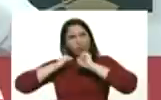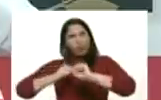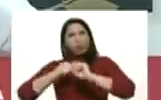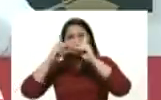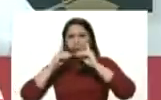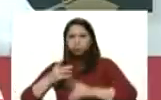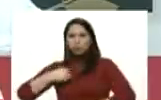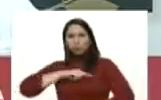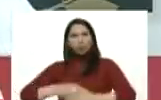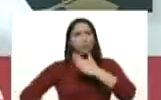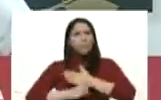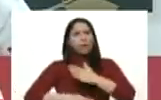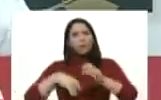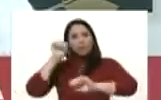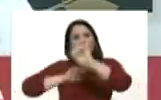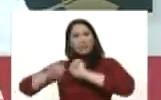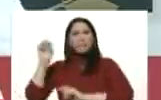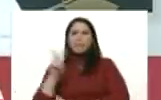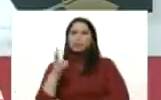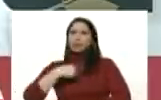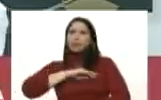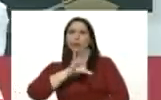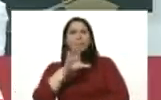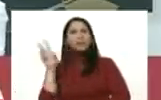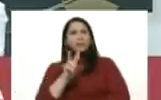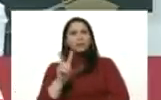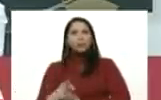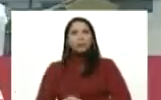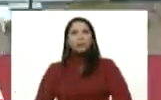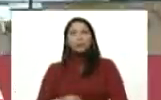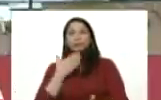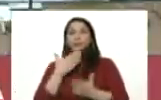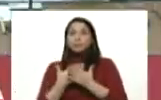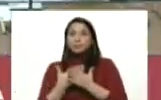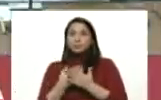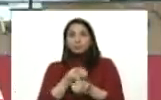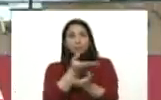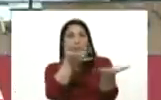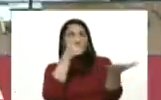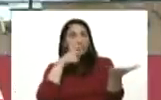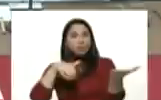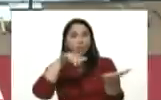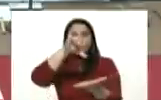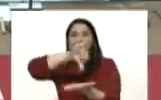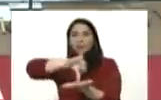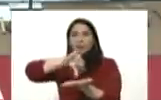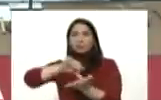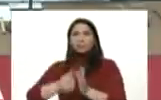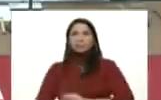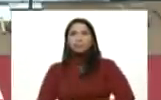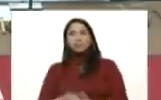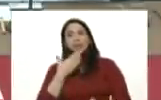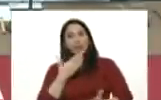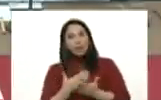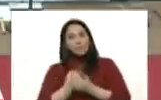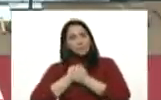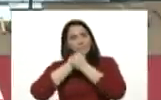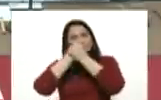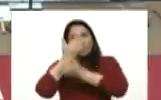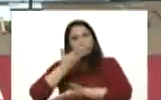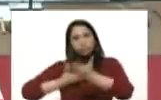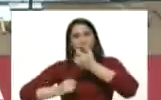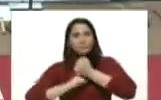que la vamos a defender a nuestra patria Venezuela le agradezco pues al pueblo de Irán le agradezco su amor su